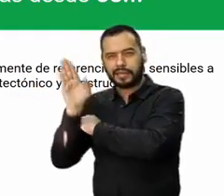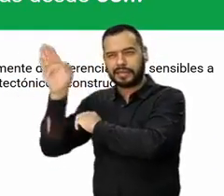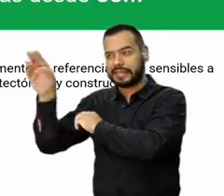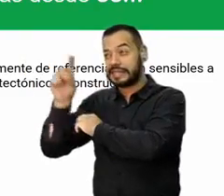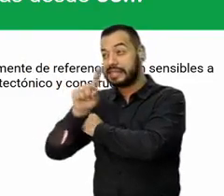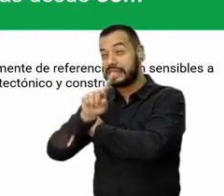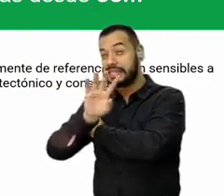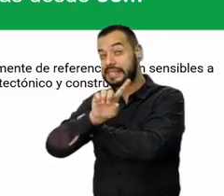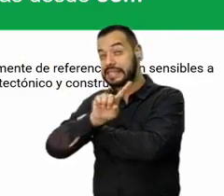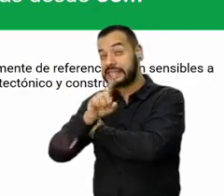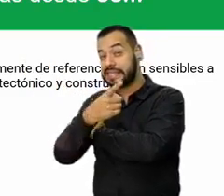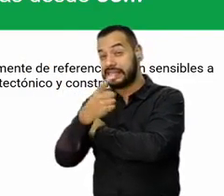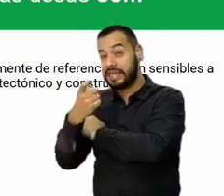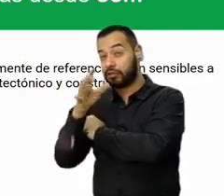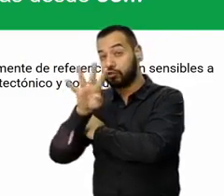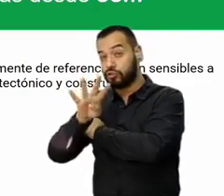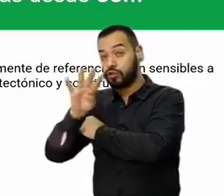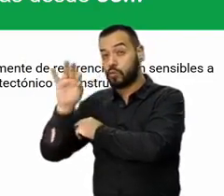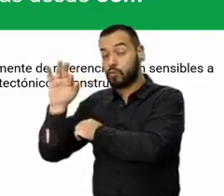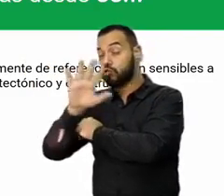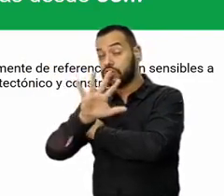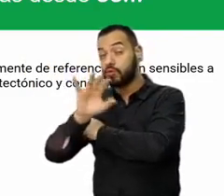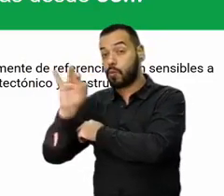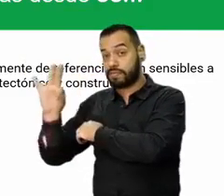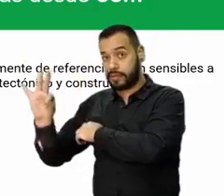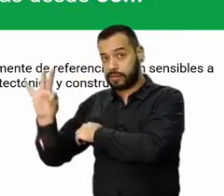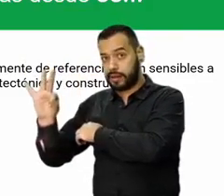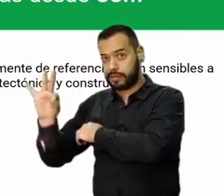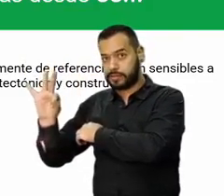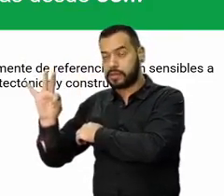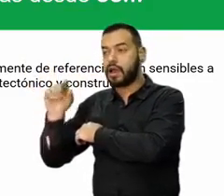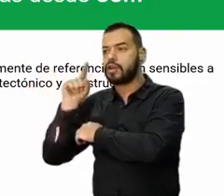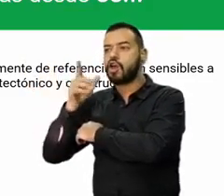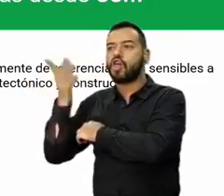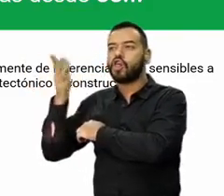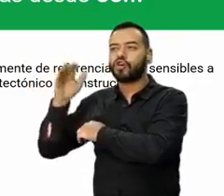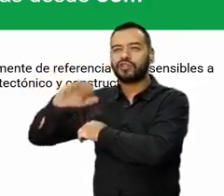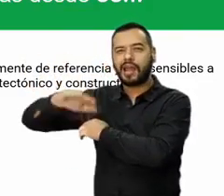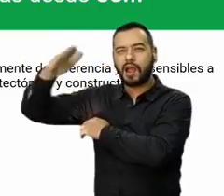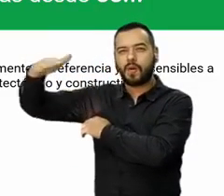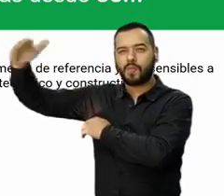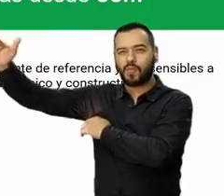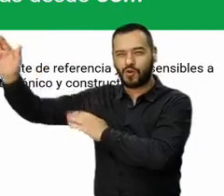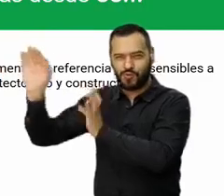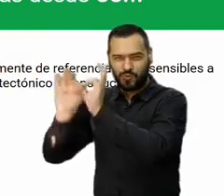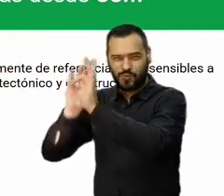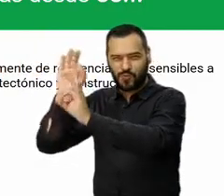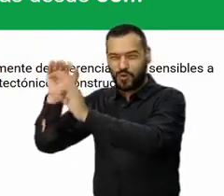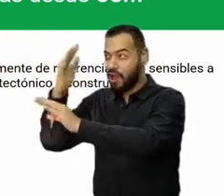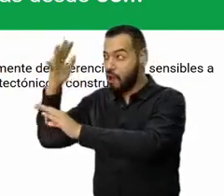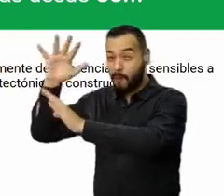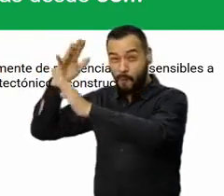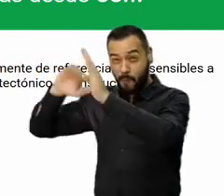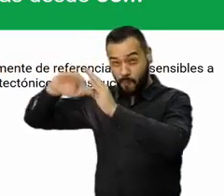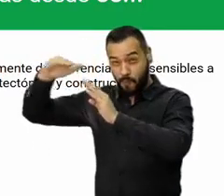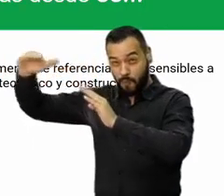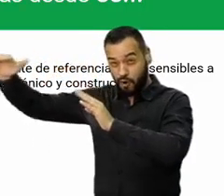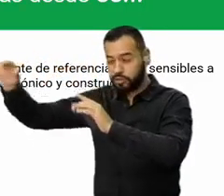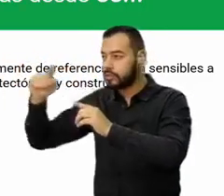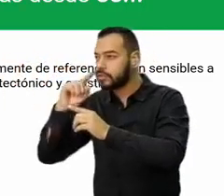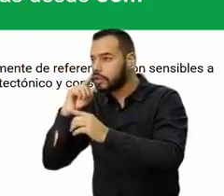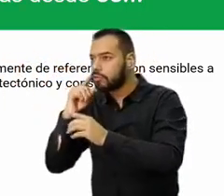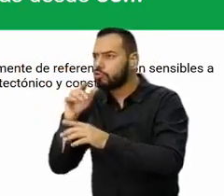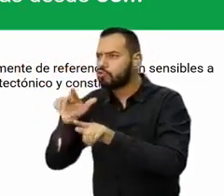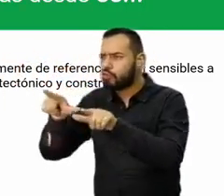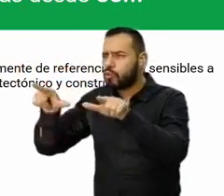de la 153, con una zona espectacular que mira hacia lo que es la reserva. Es espectacular, tiene zonas, puedes caminar